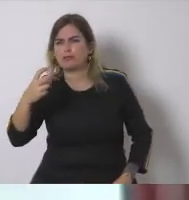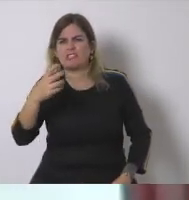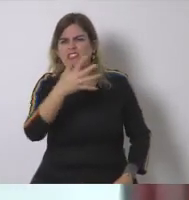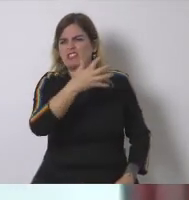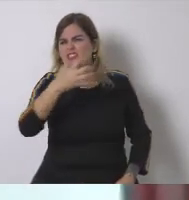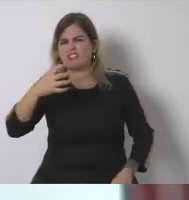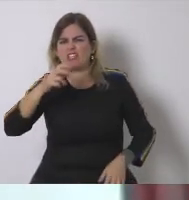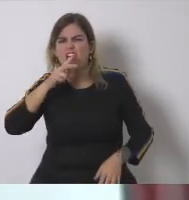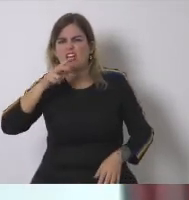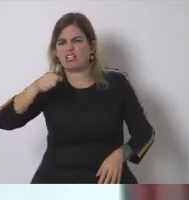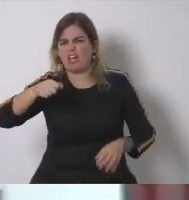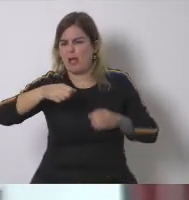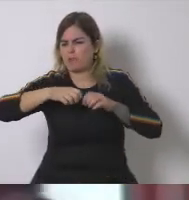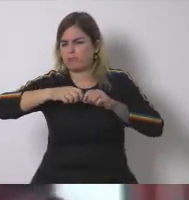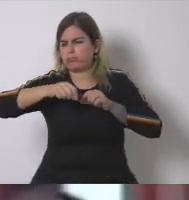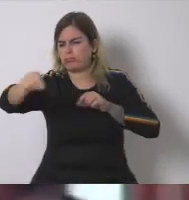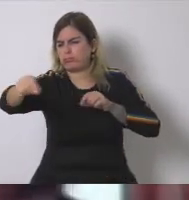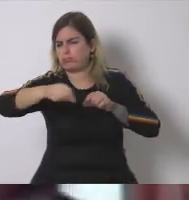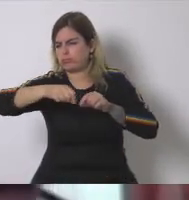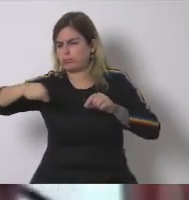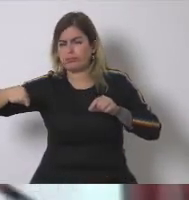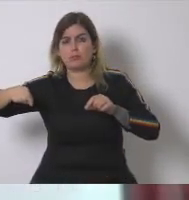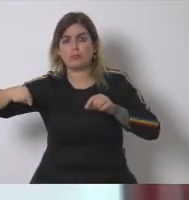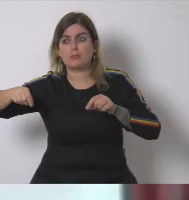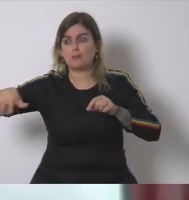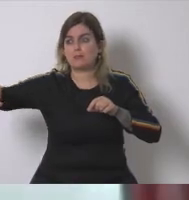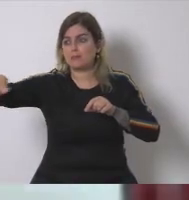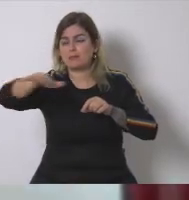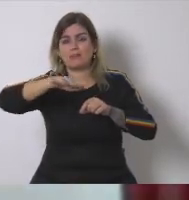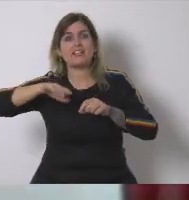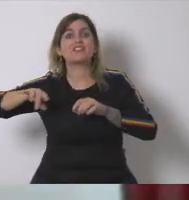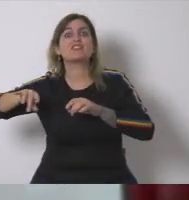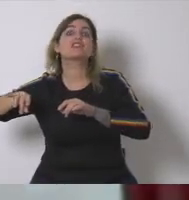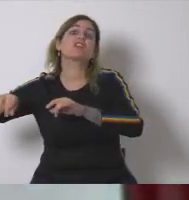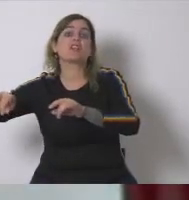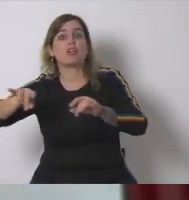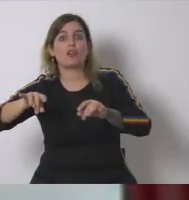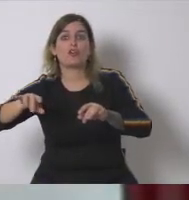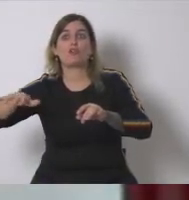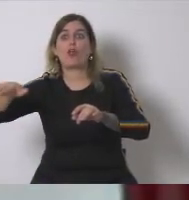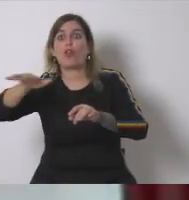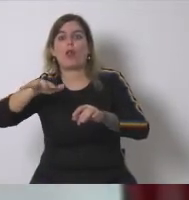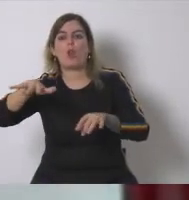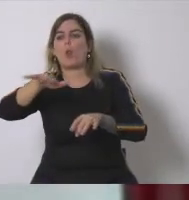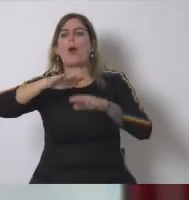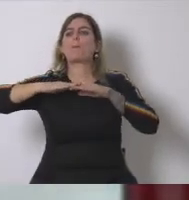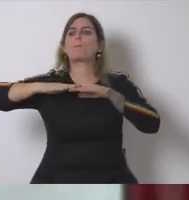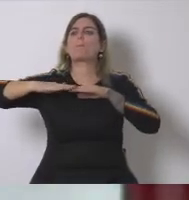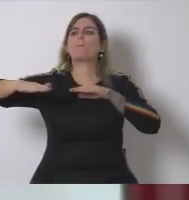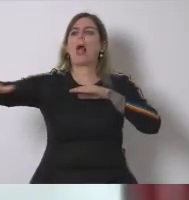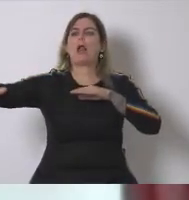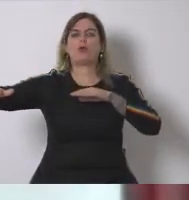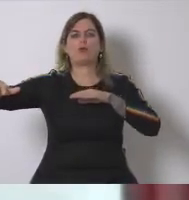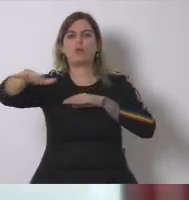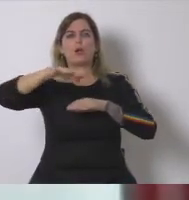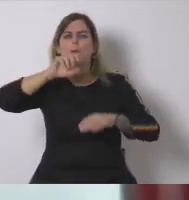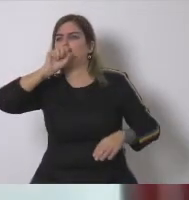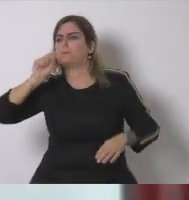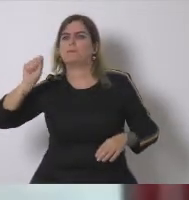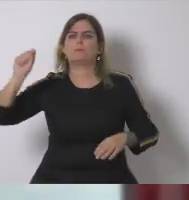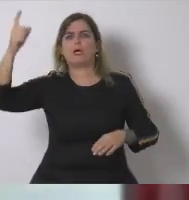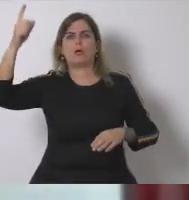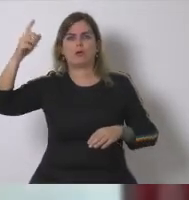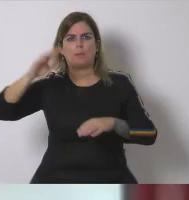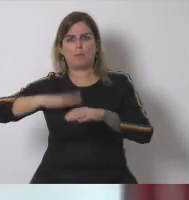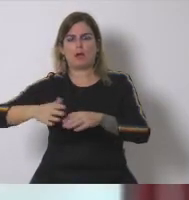instalar plantas de 300 500 600 hectáreas en un terreno que no sea el